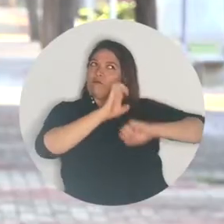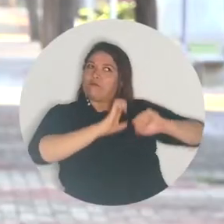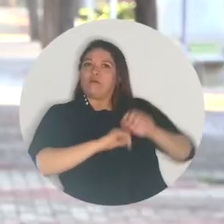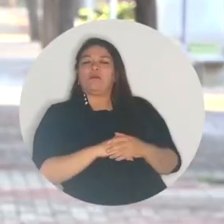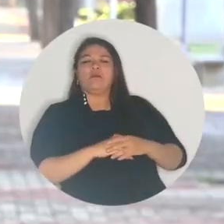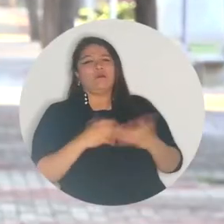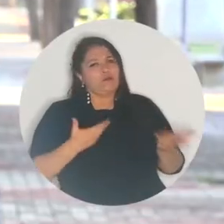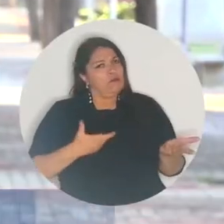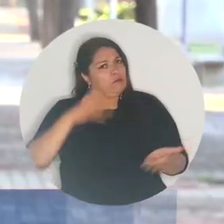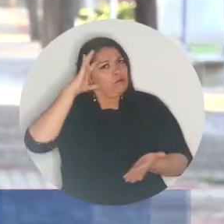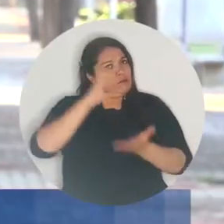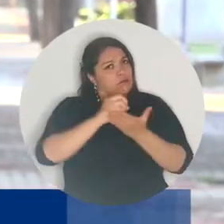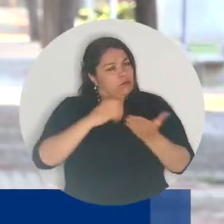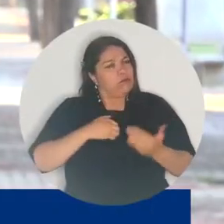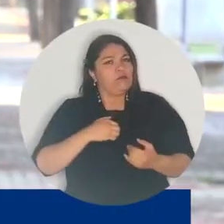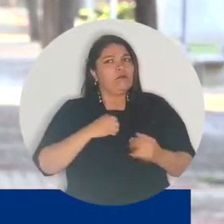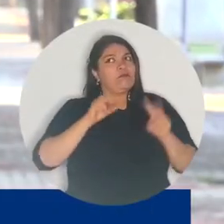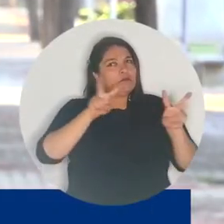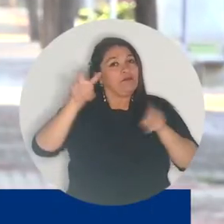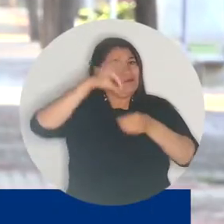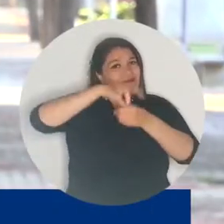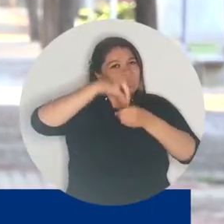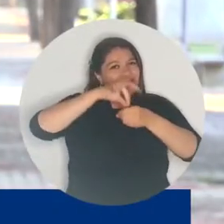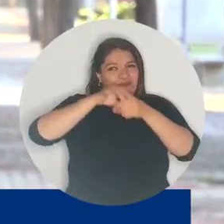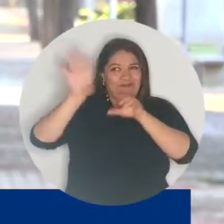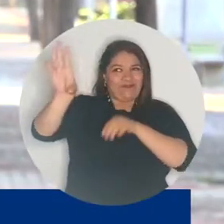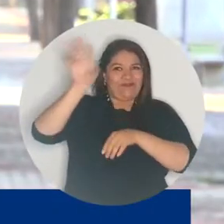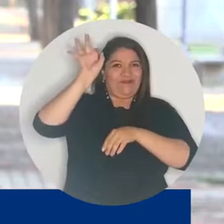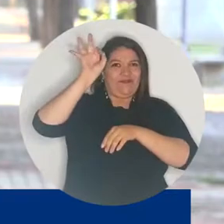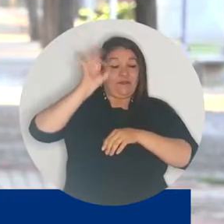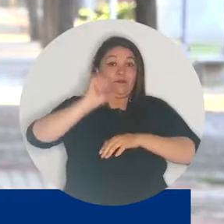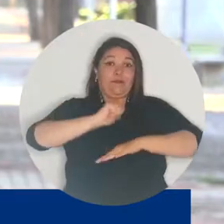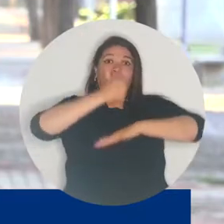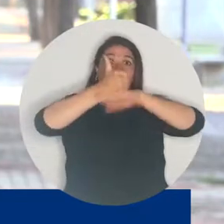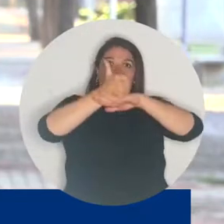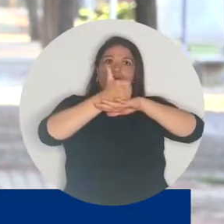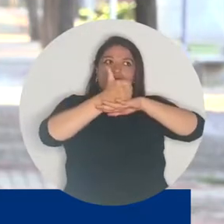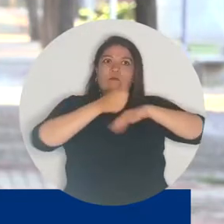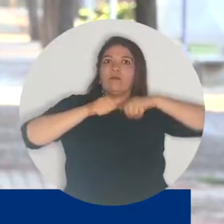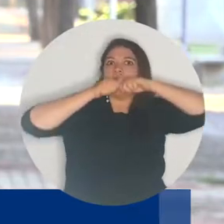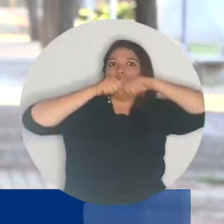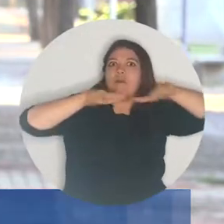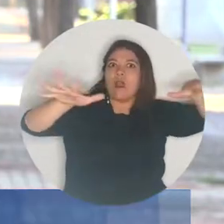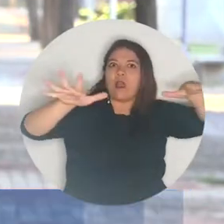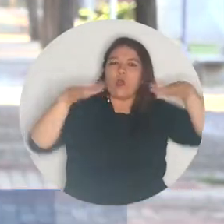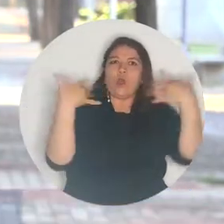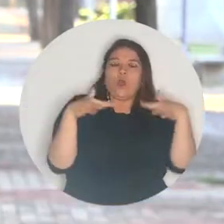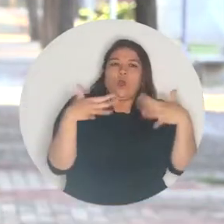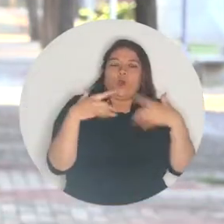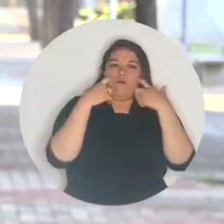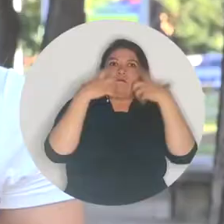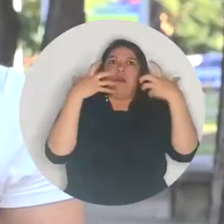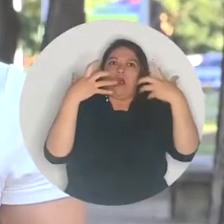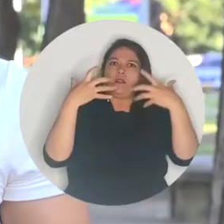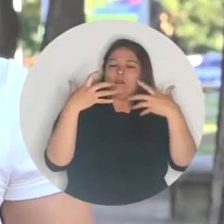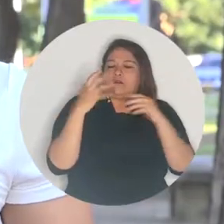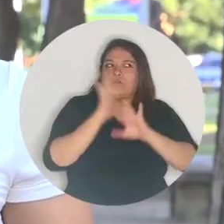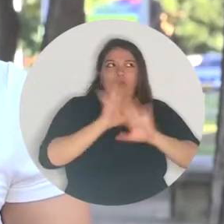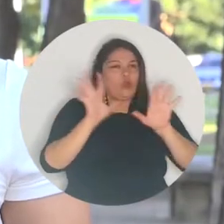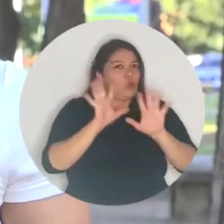Considero que las elecciones que se llevaron a cabo para seleccionar a nuestro rector fueron masivas, históricas y además determinantes.